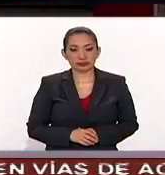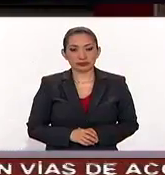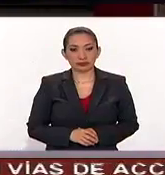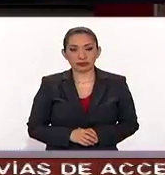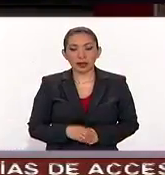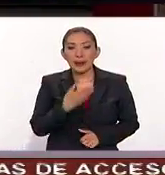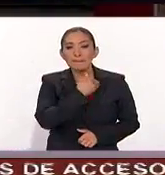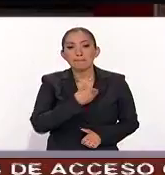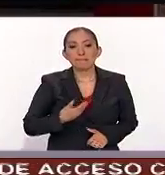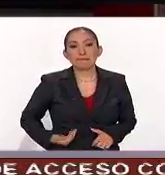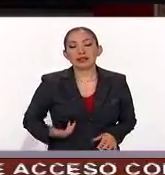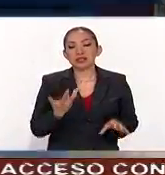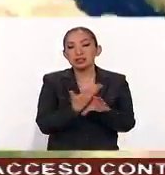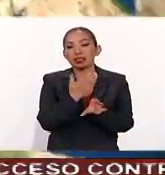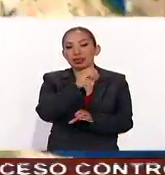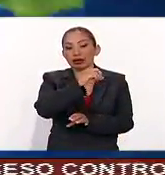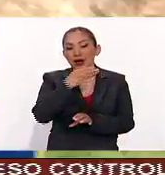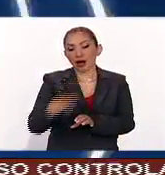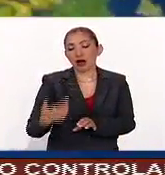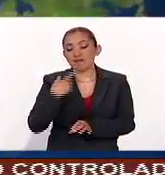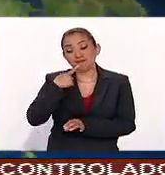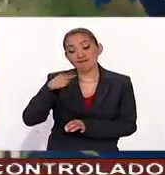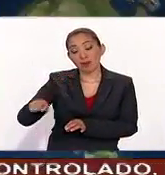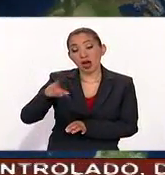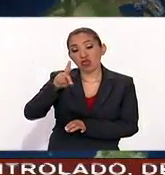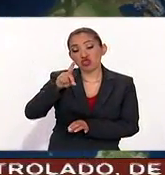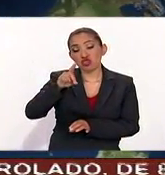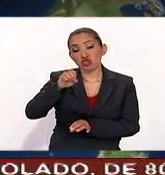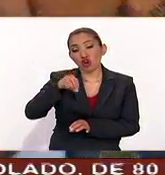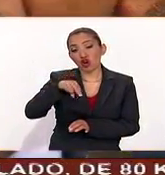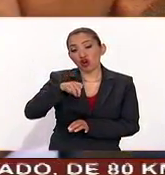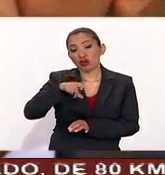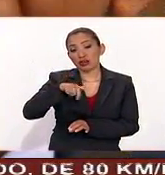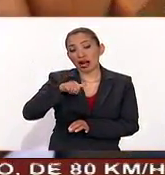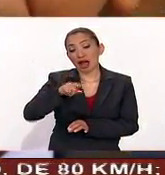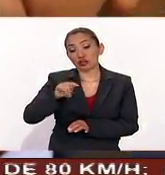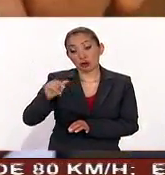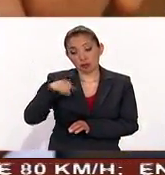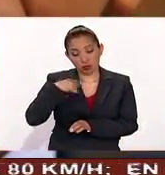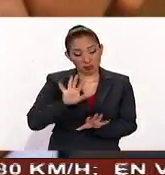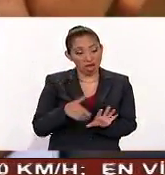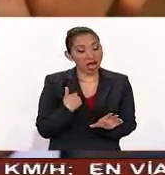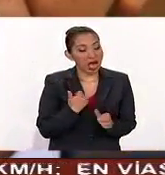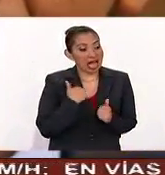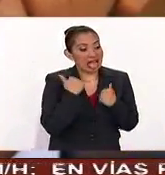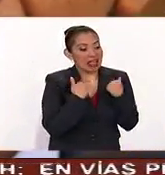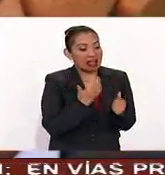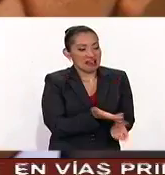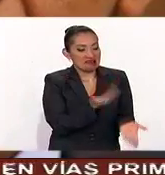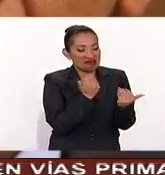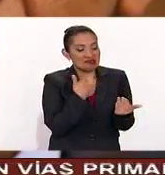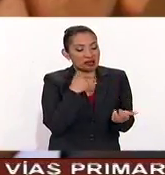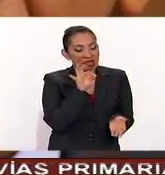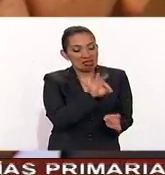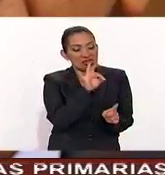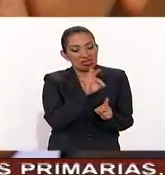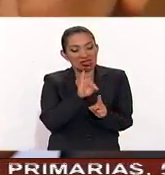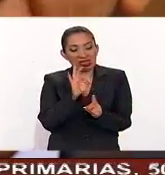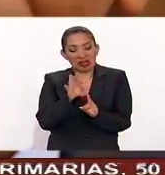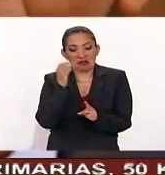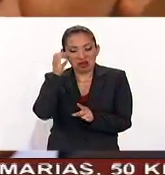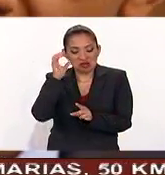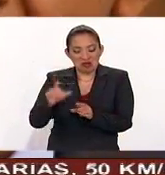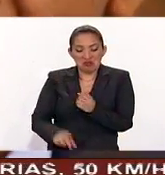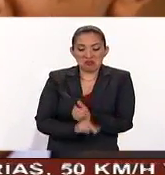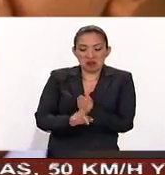El presidente de Estados Unidos, Barack Obama, acusó a Donald Trump de explotar el resentimiento de algunos segmentos de la población más afectados por